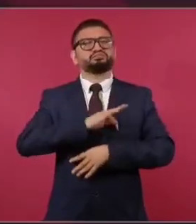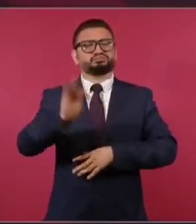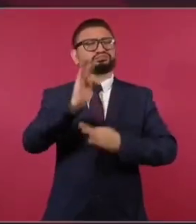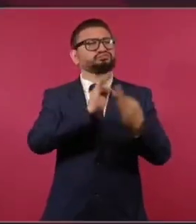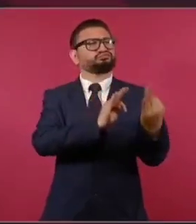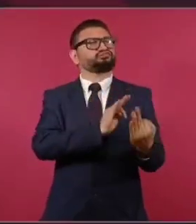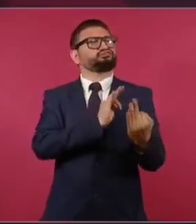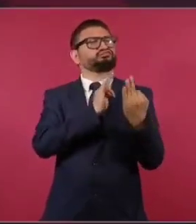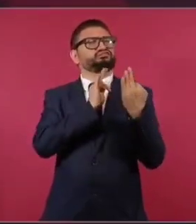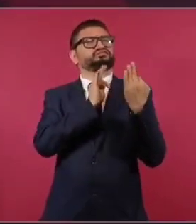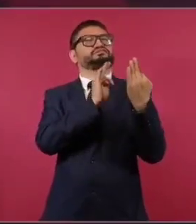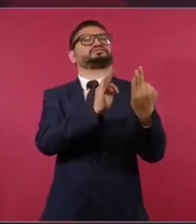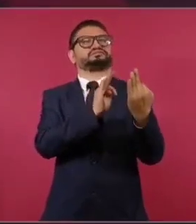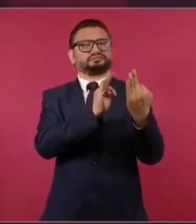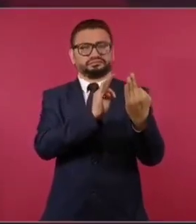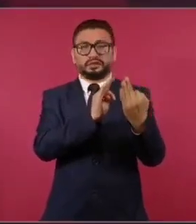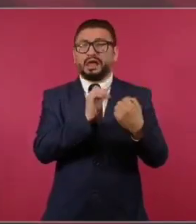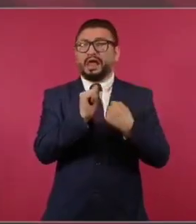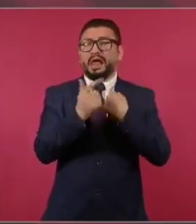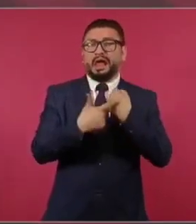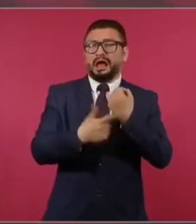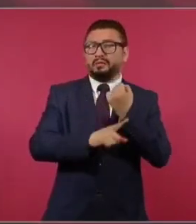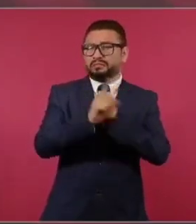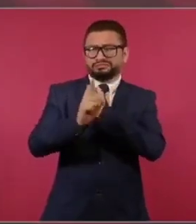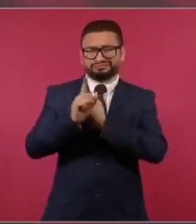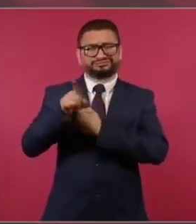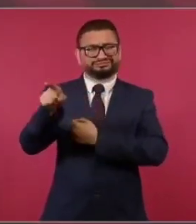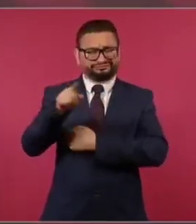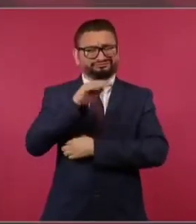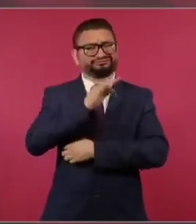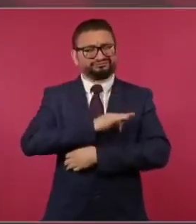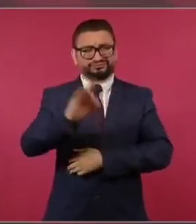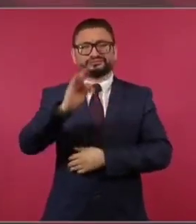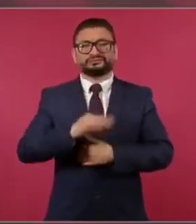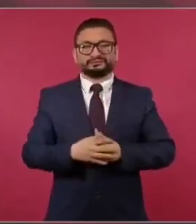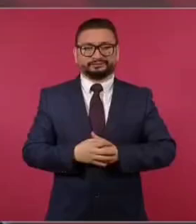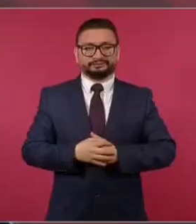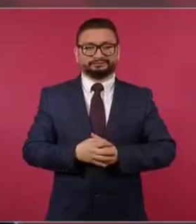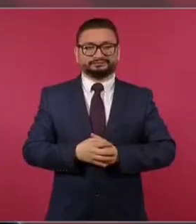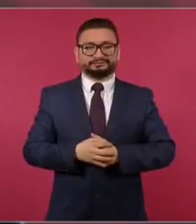adversidad. Y además,